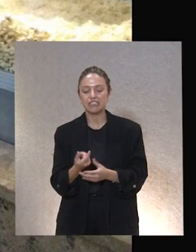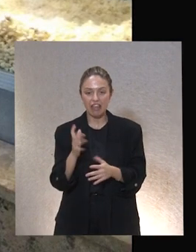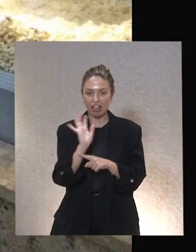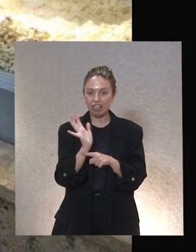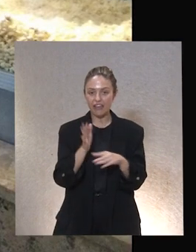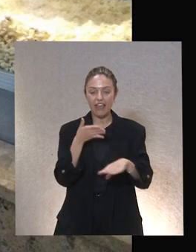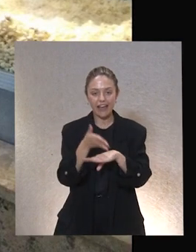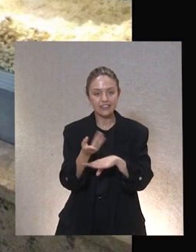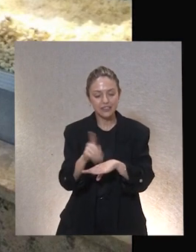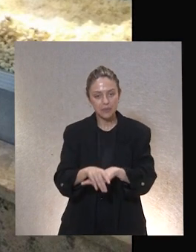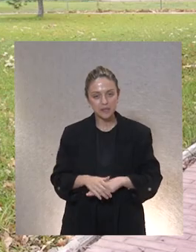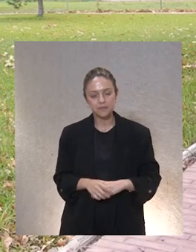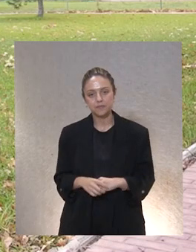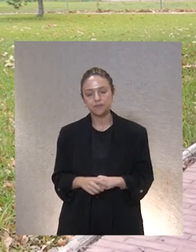al cine